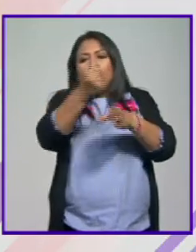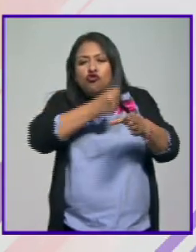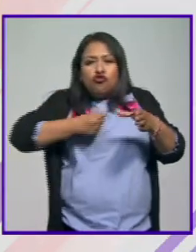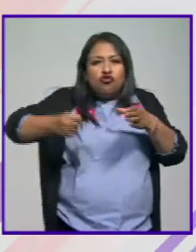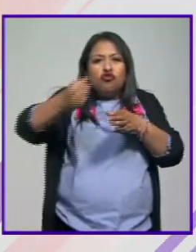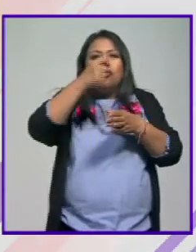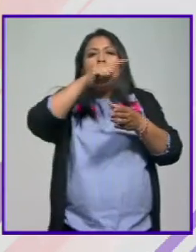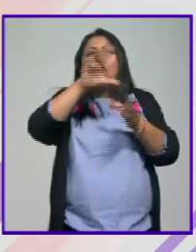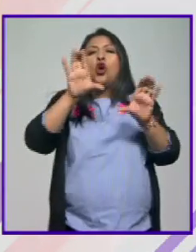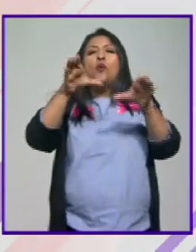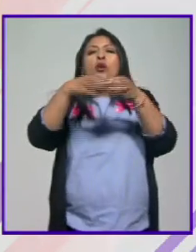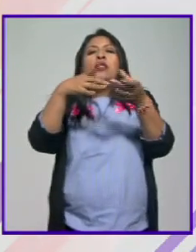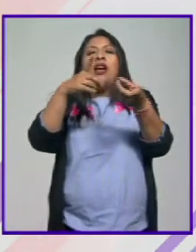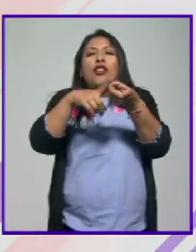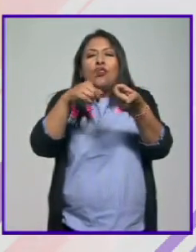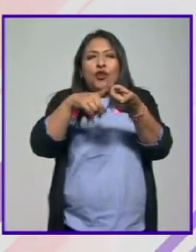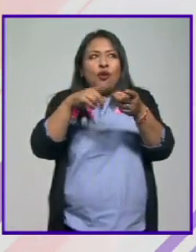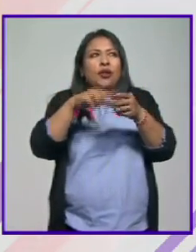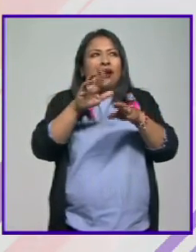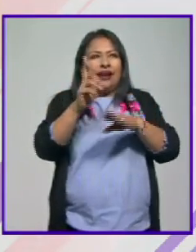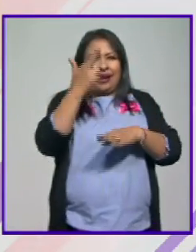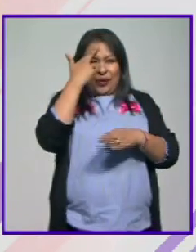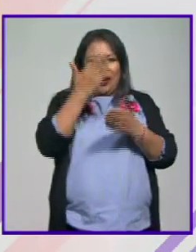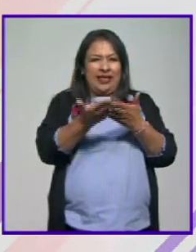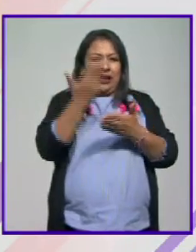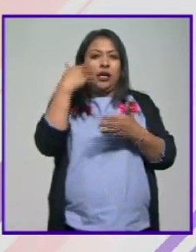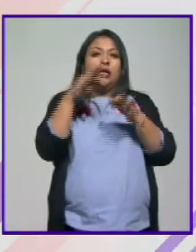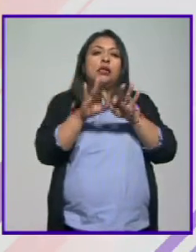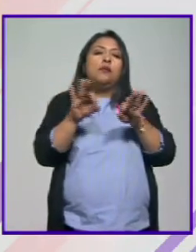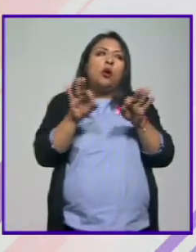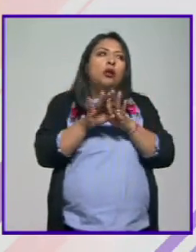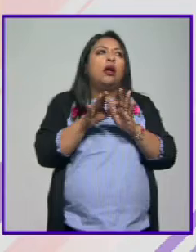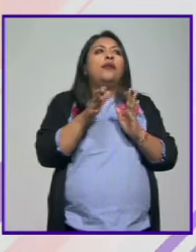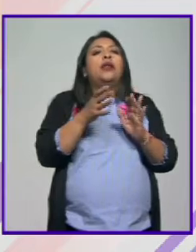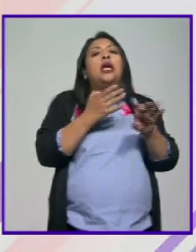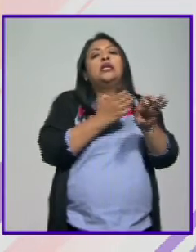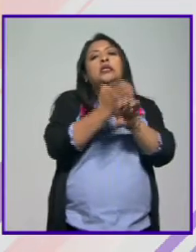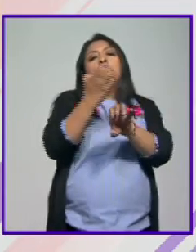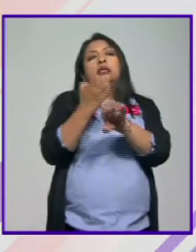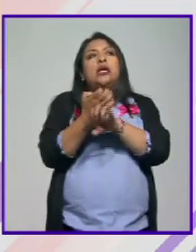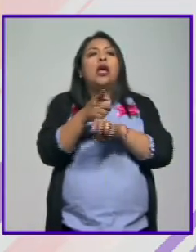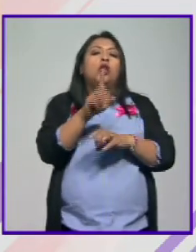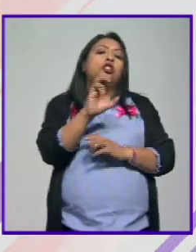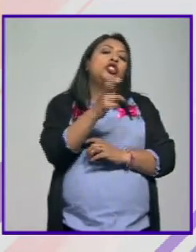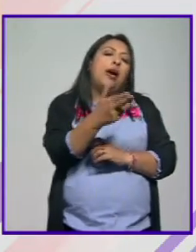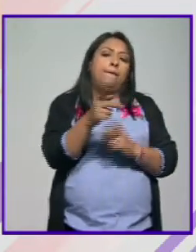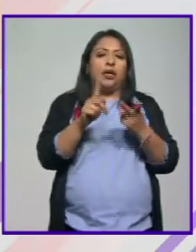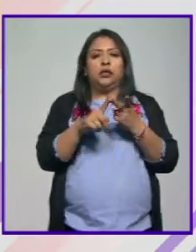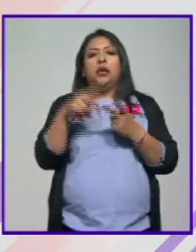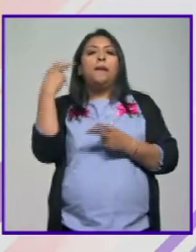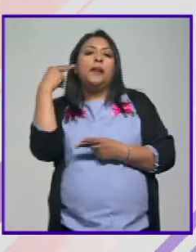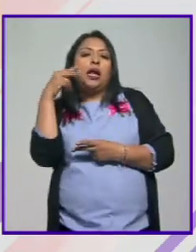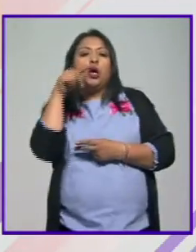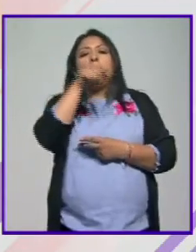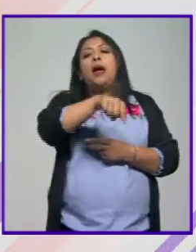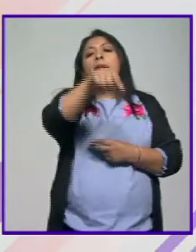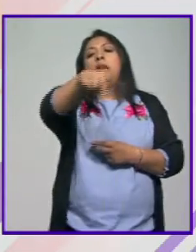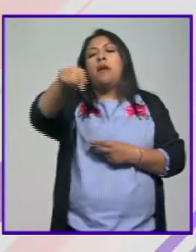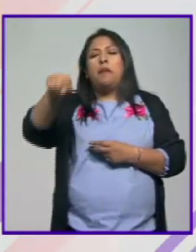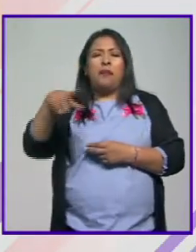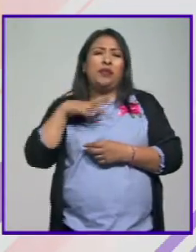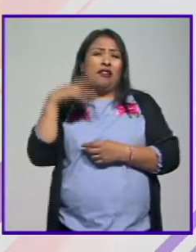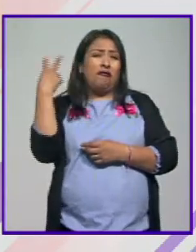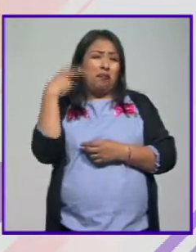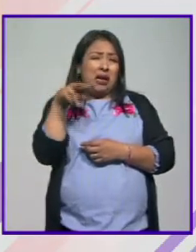en qué comunidad porque si se acuerdan antes lo importante eran las denominaciones de estado este es Chiapas este es Veracruz bueno Veracruz